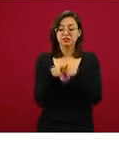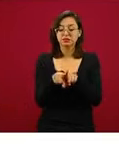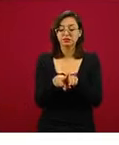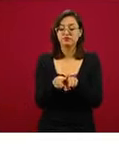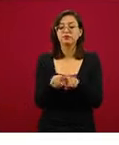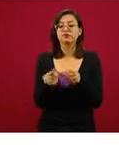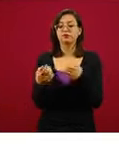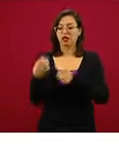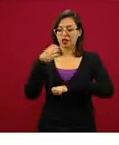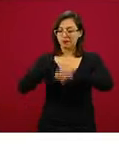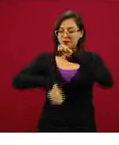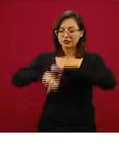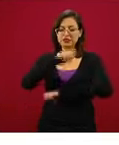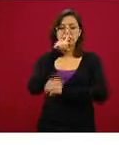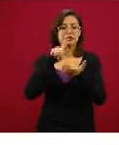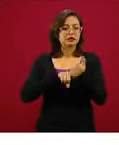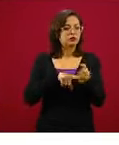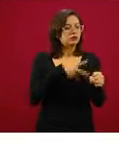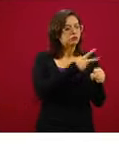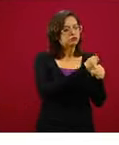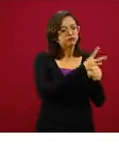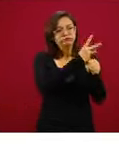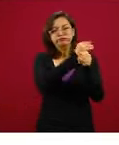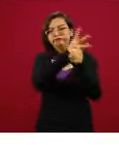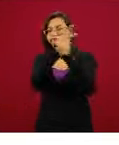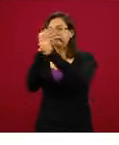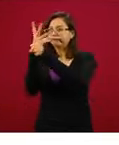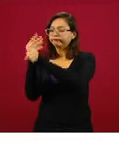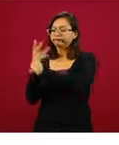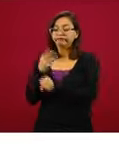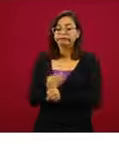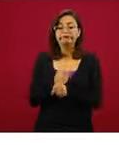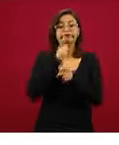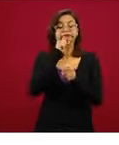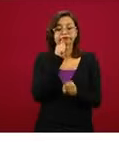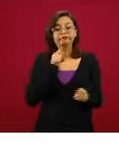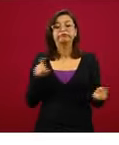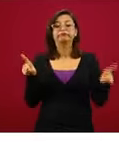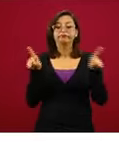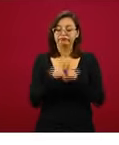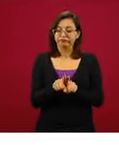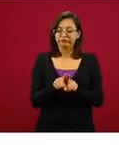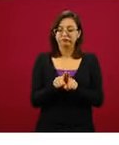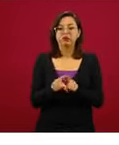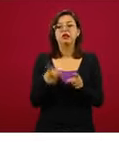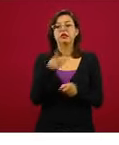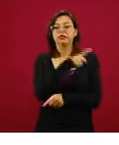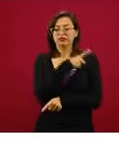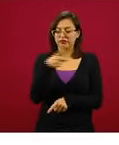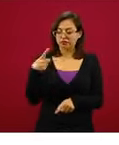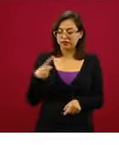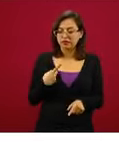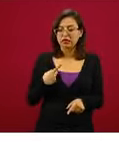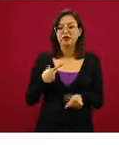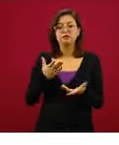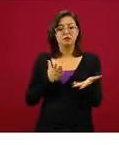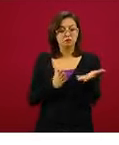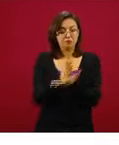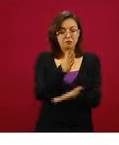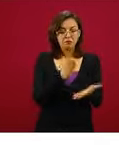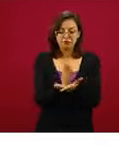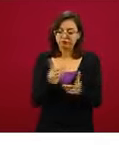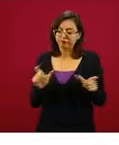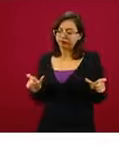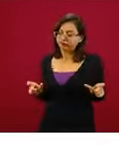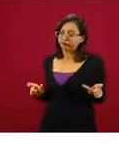readecúen los espacios laborales y para que se instalen filtros de ingreso a las